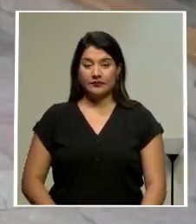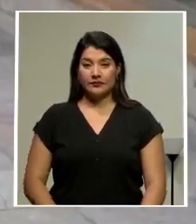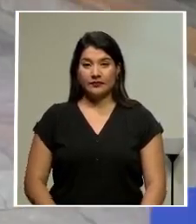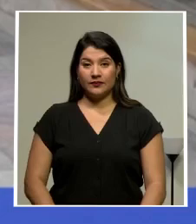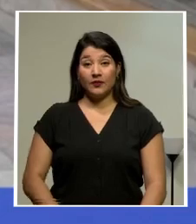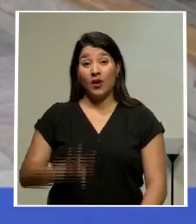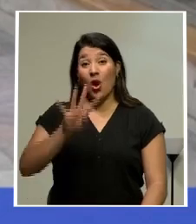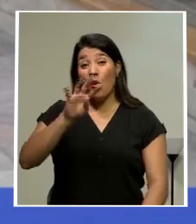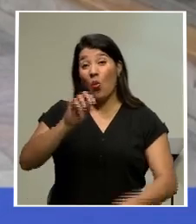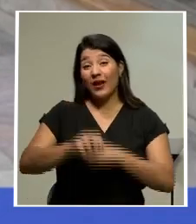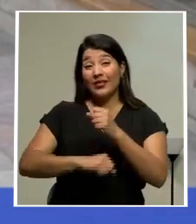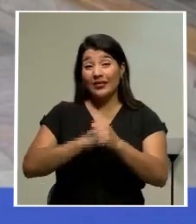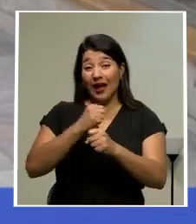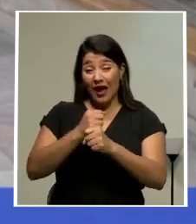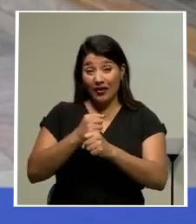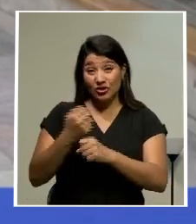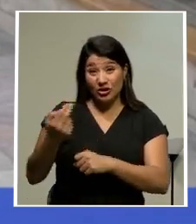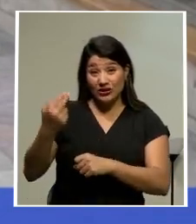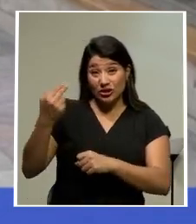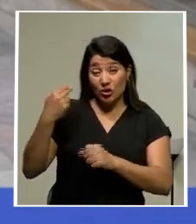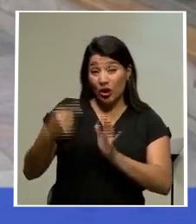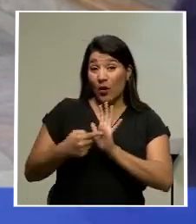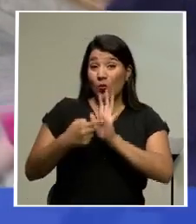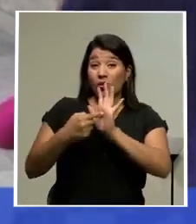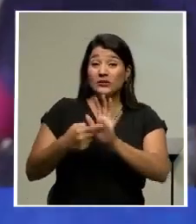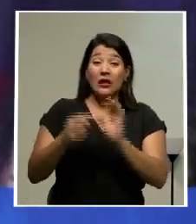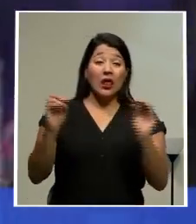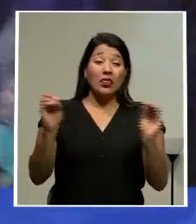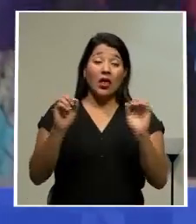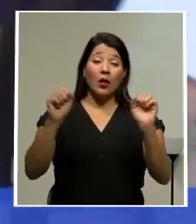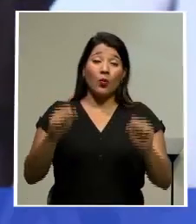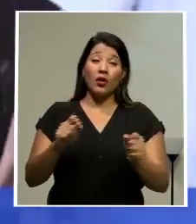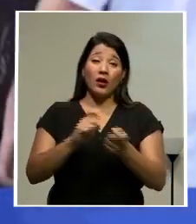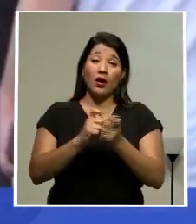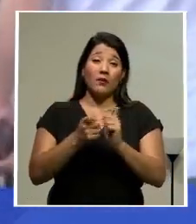40 años de historia nos muestran que nada puede cambiar la situación.